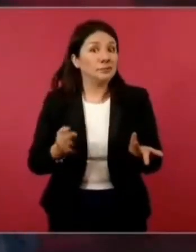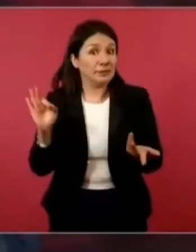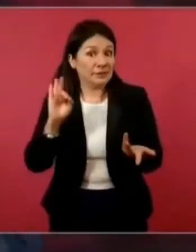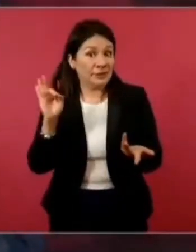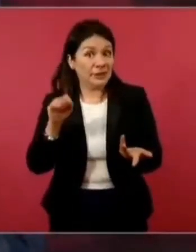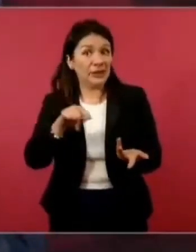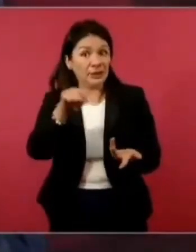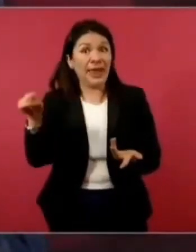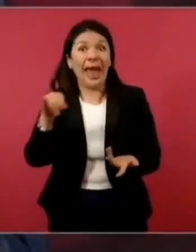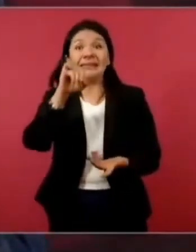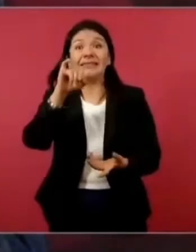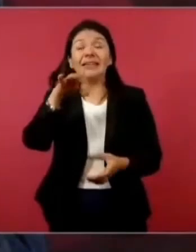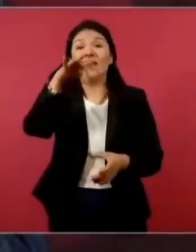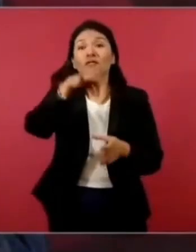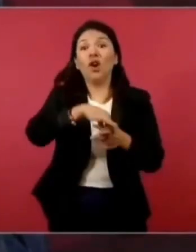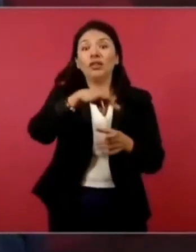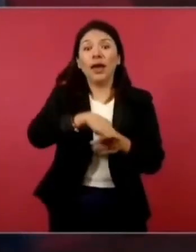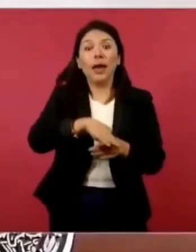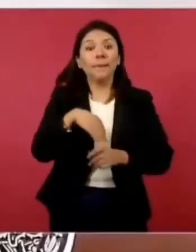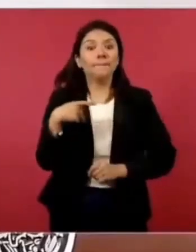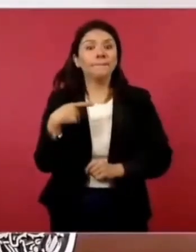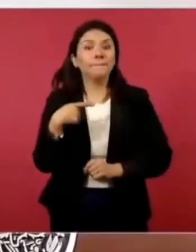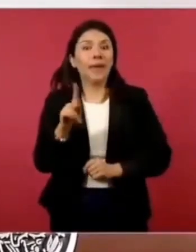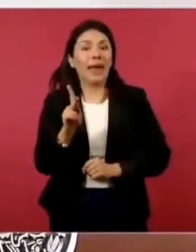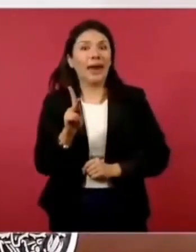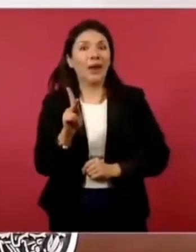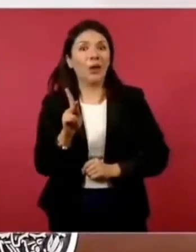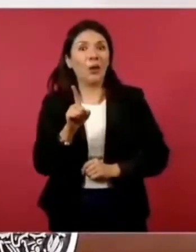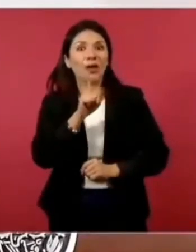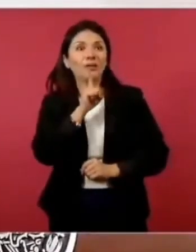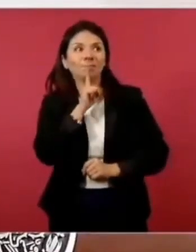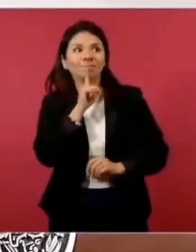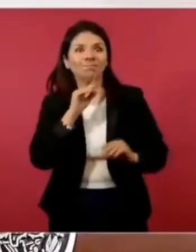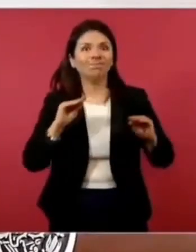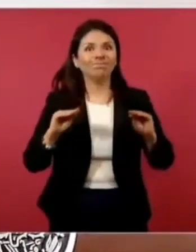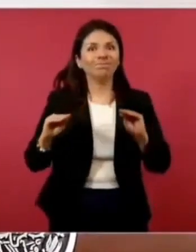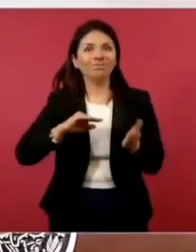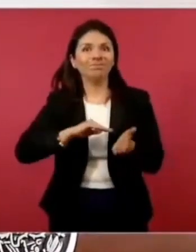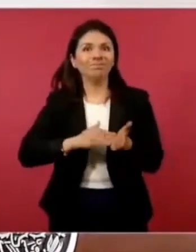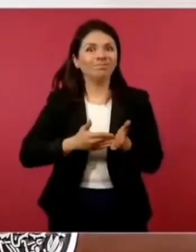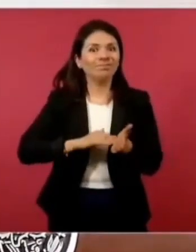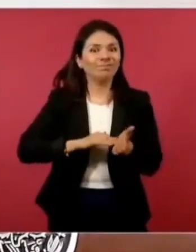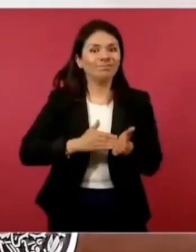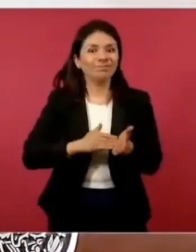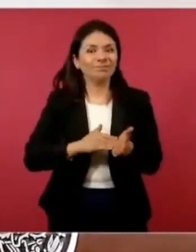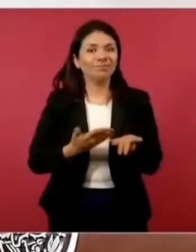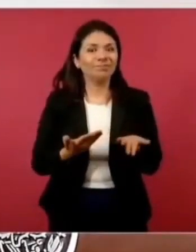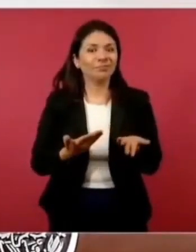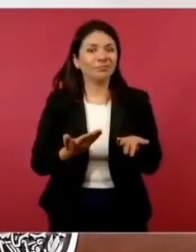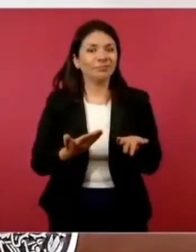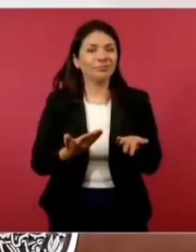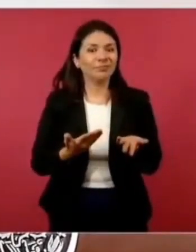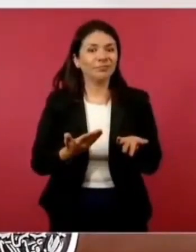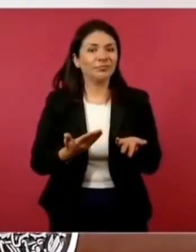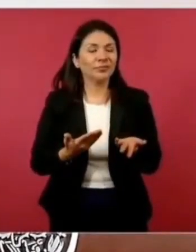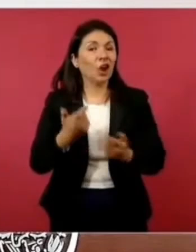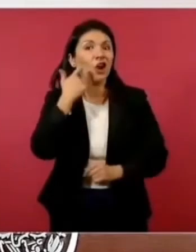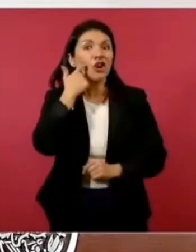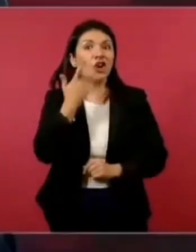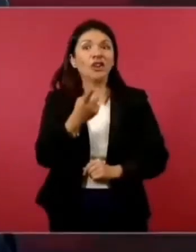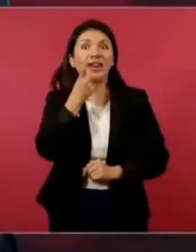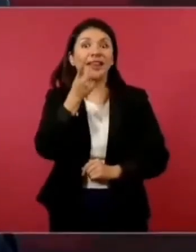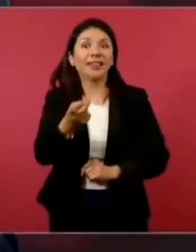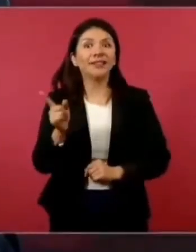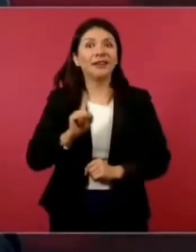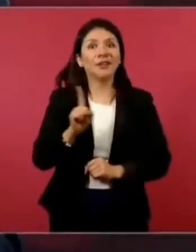votaron, pero no querían decirlo?